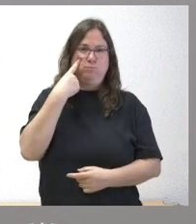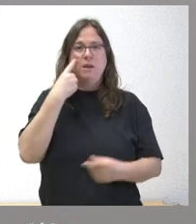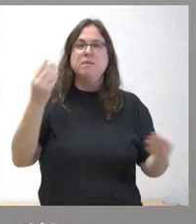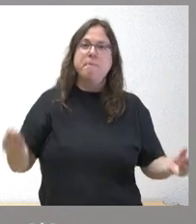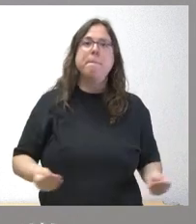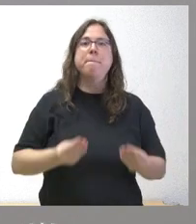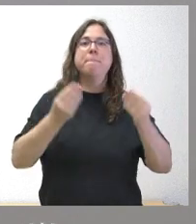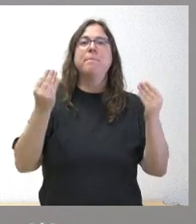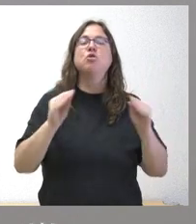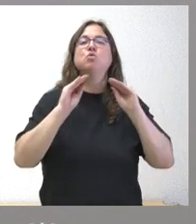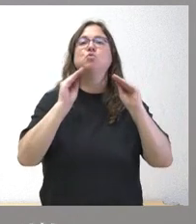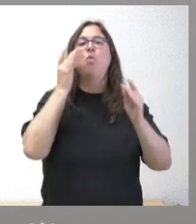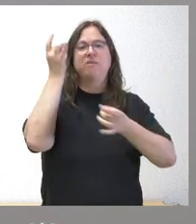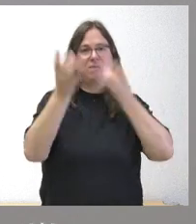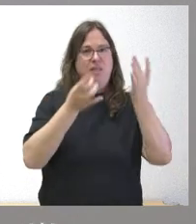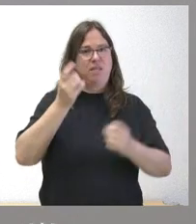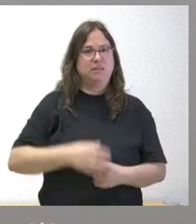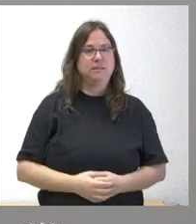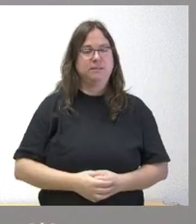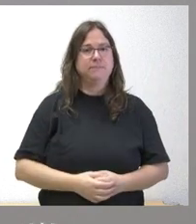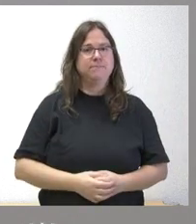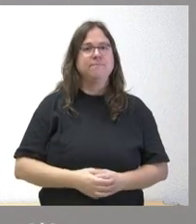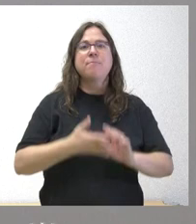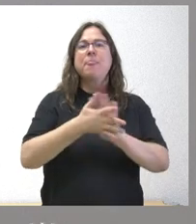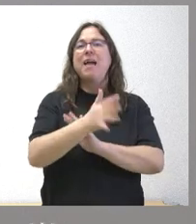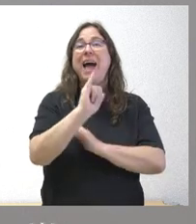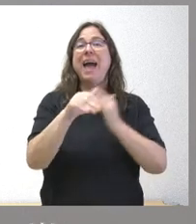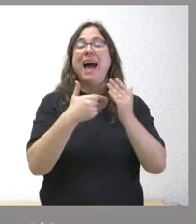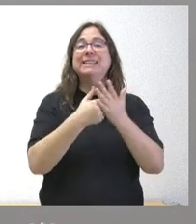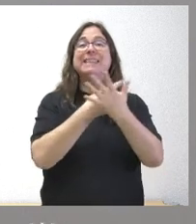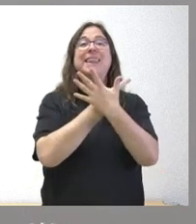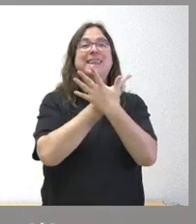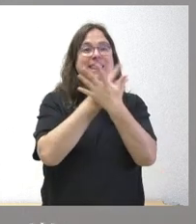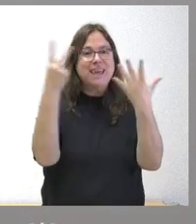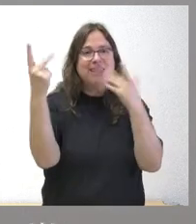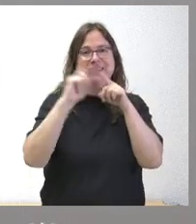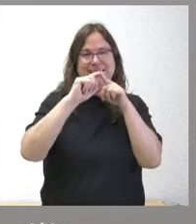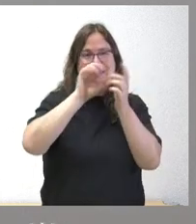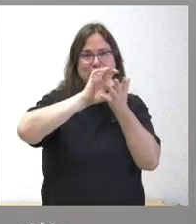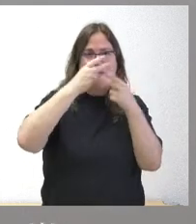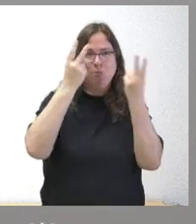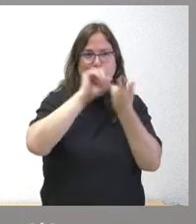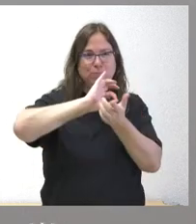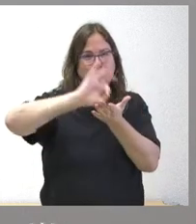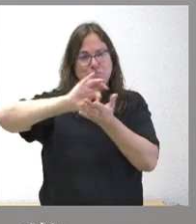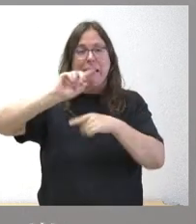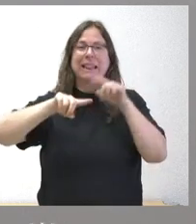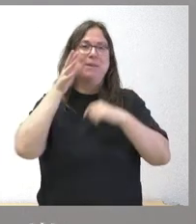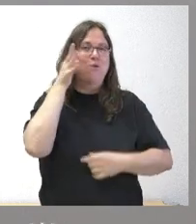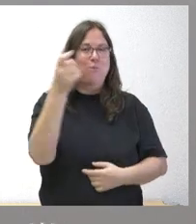conjunto de las actividades. Estamos hablando que existen hasta 17 tipos de servicios públicos según los municipios,